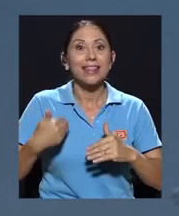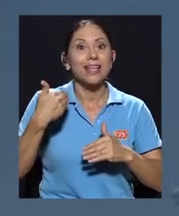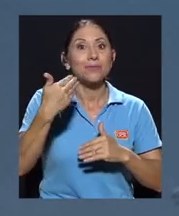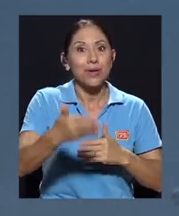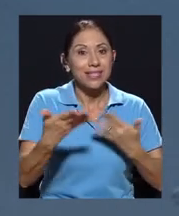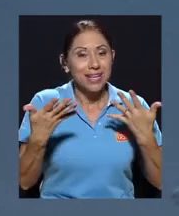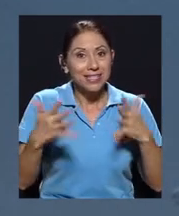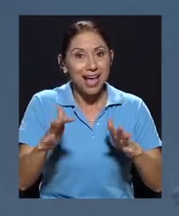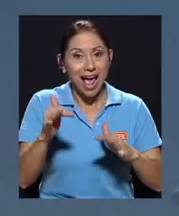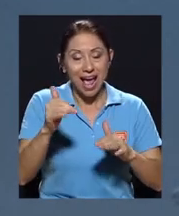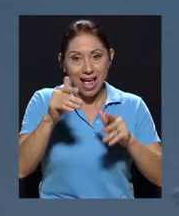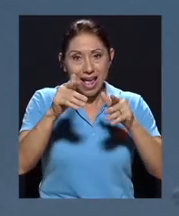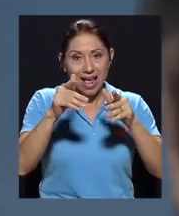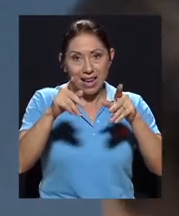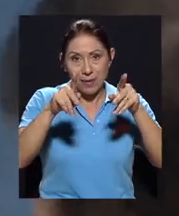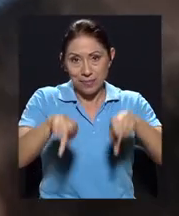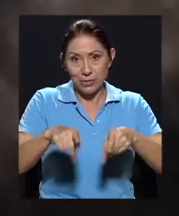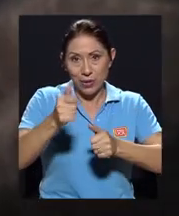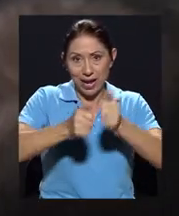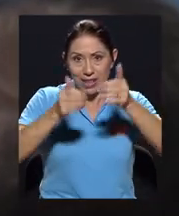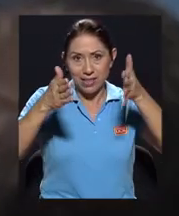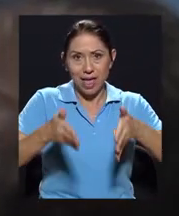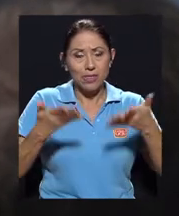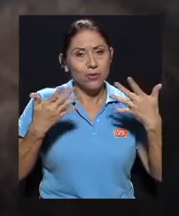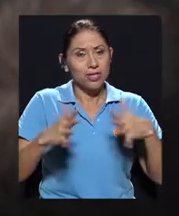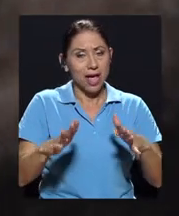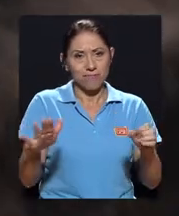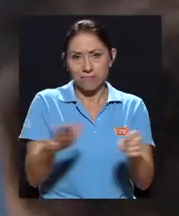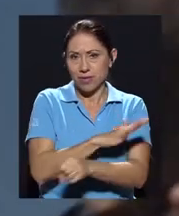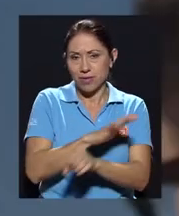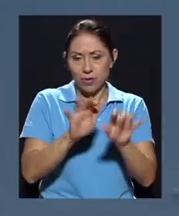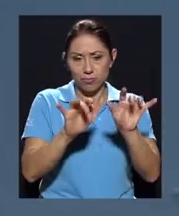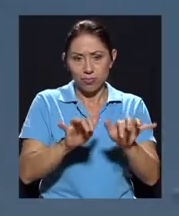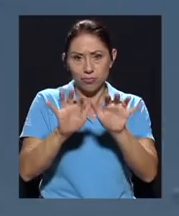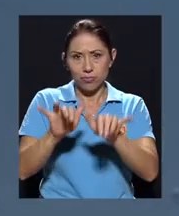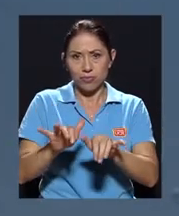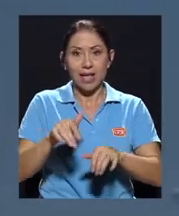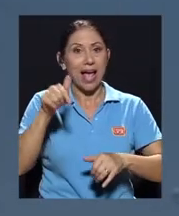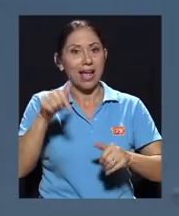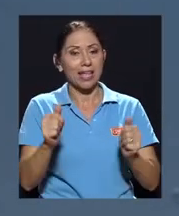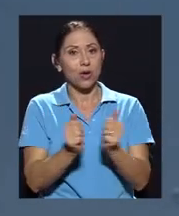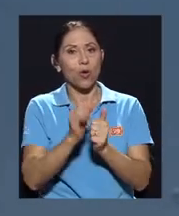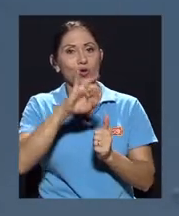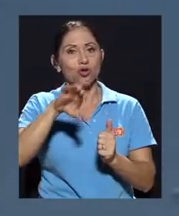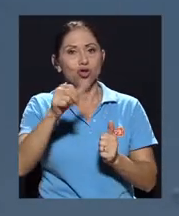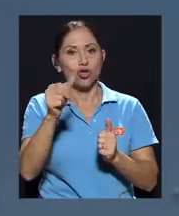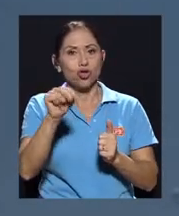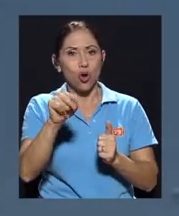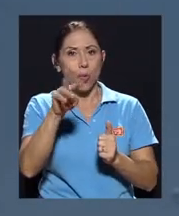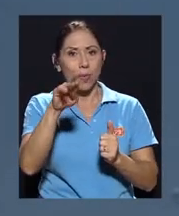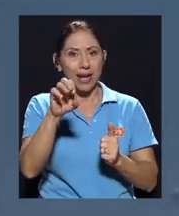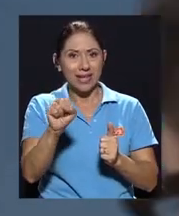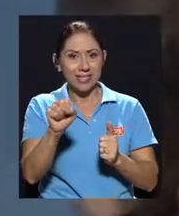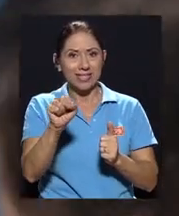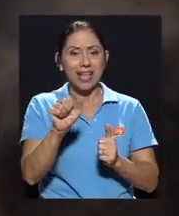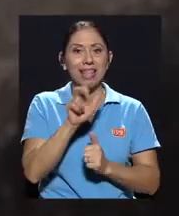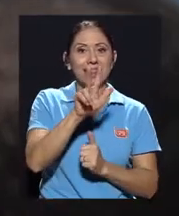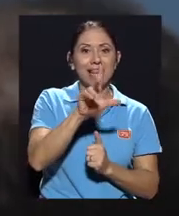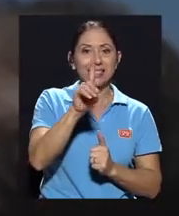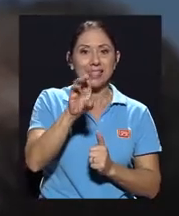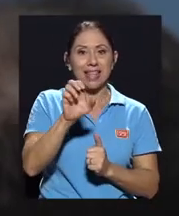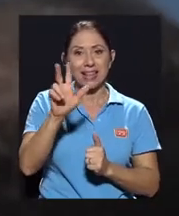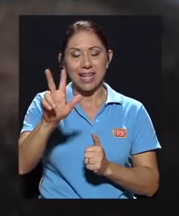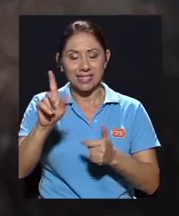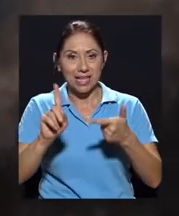hecho... Ha completado el formulario. Estamos con John Brenes, de 3D3, y